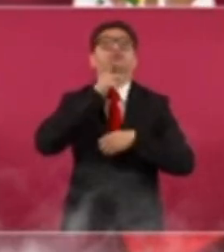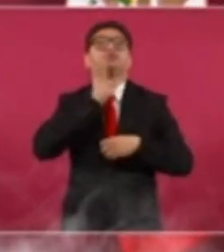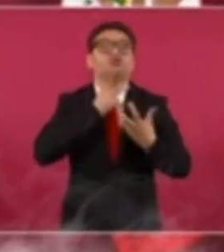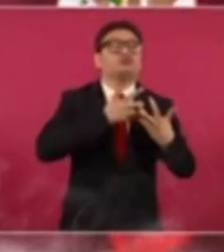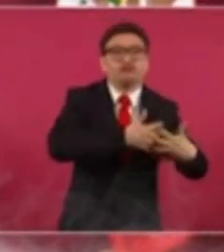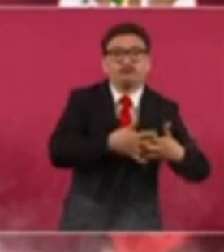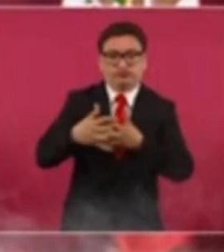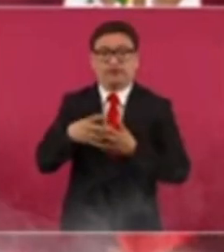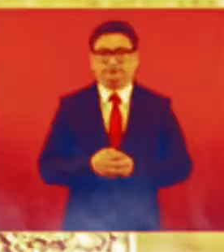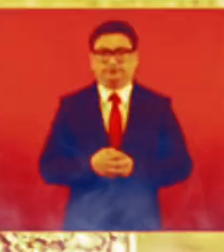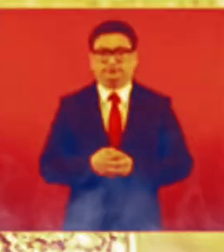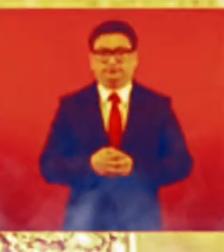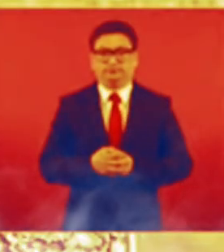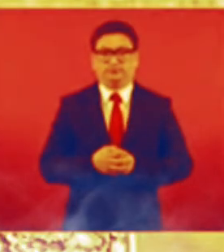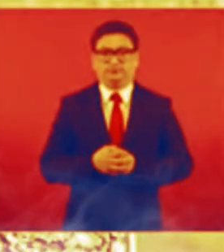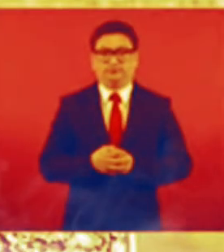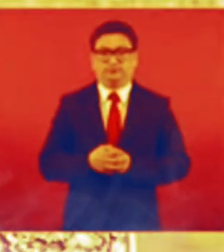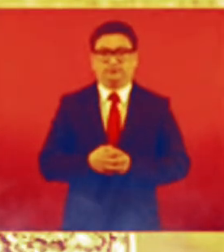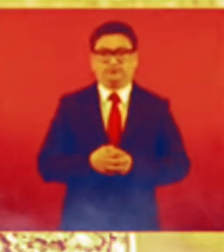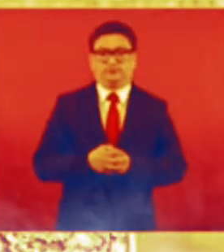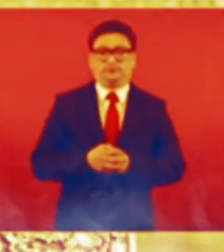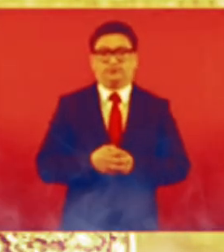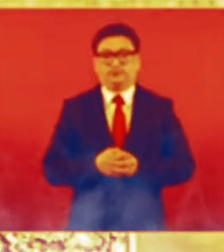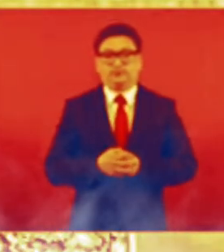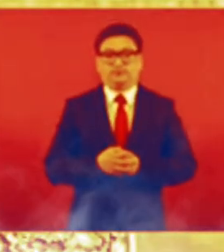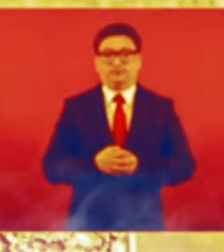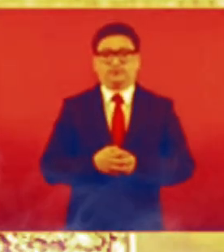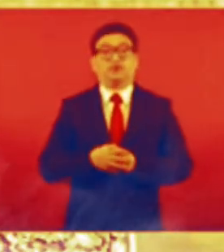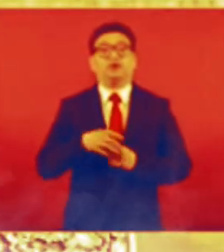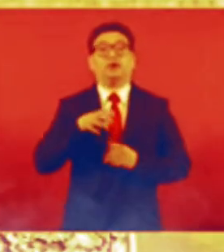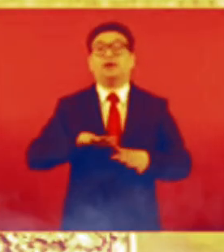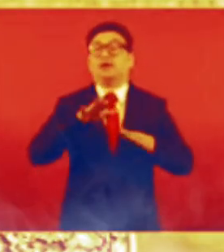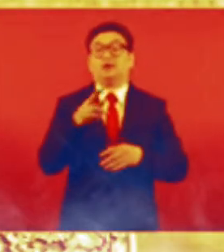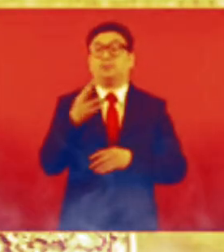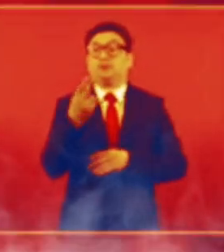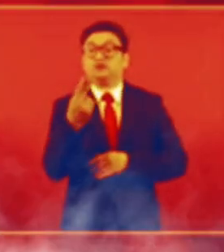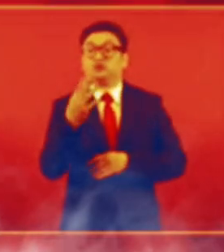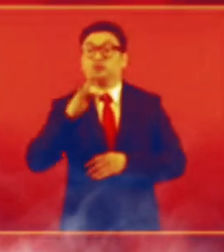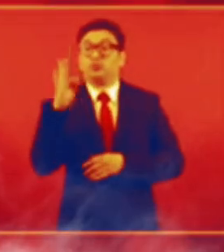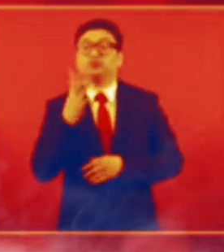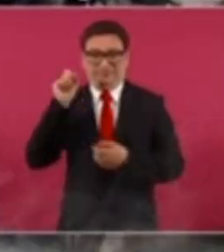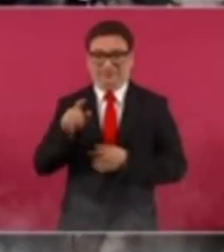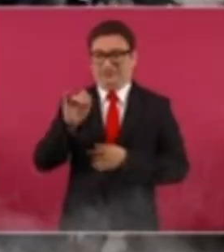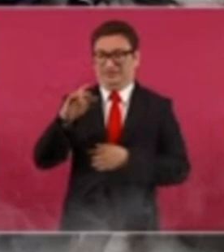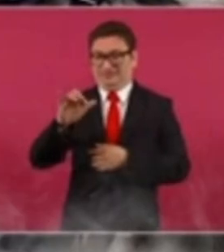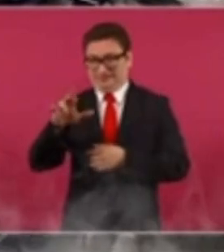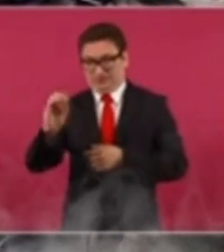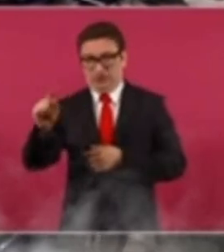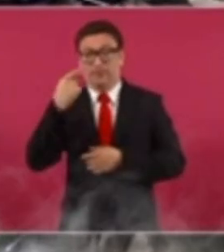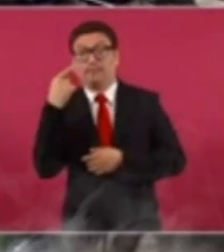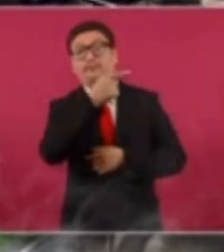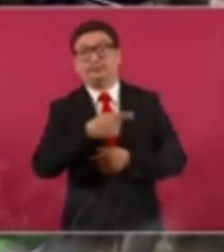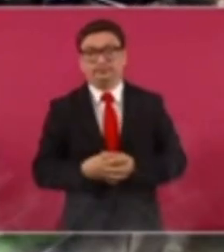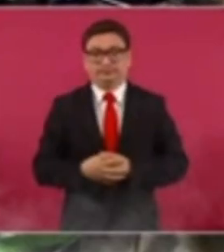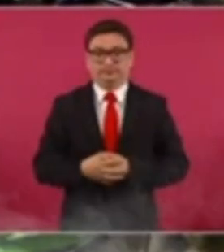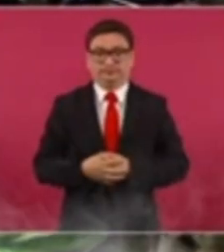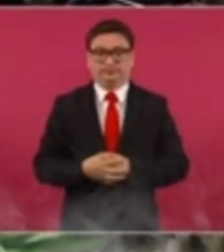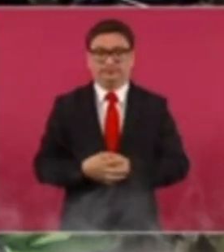producir en esa refinería el 20, 25 por ciento de toda la gasolina que consumimos en el país. Miren eso.